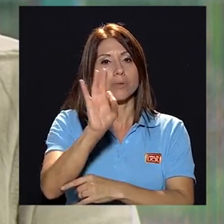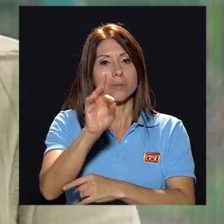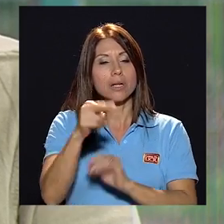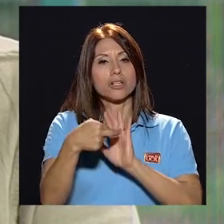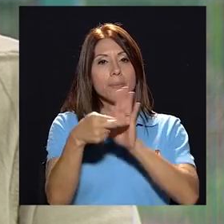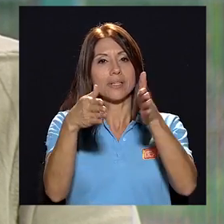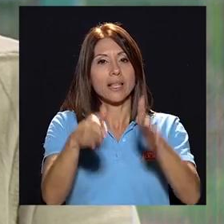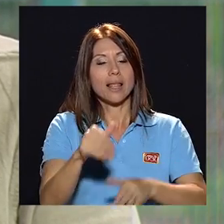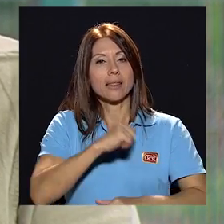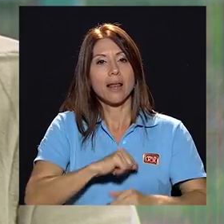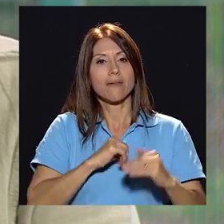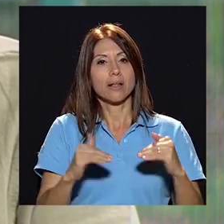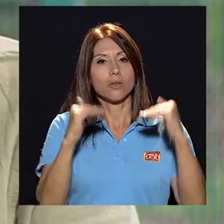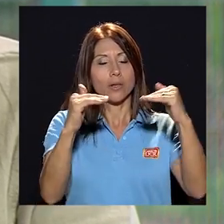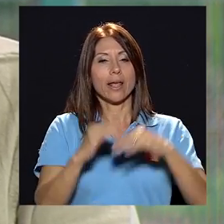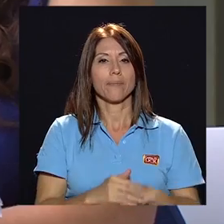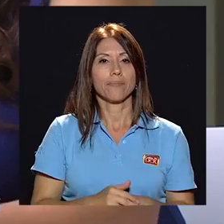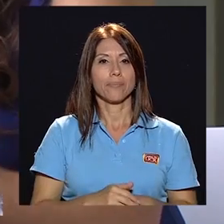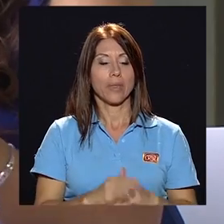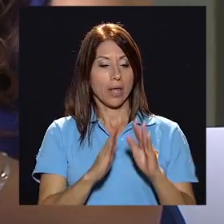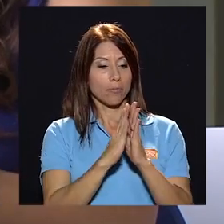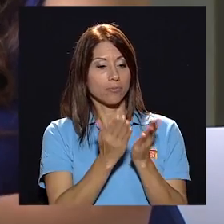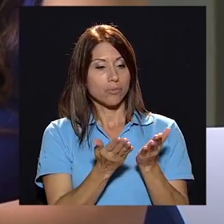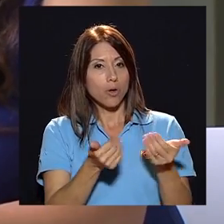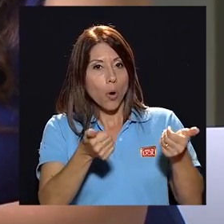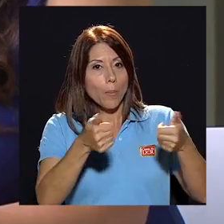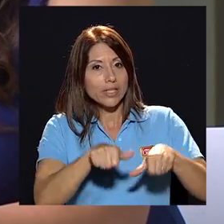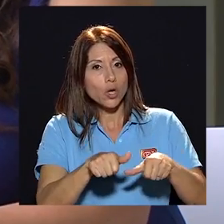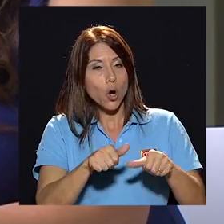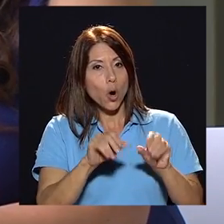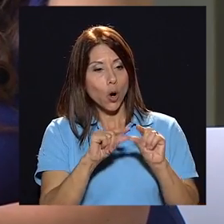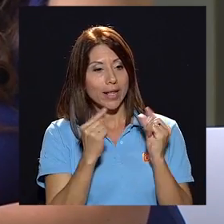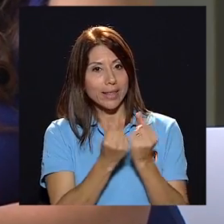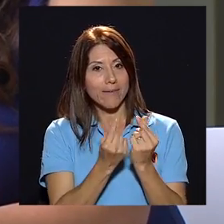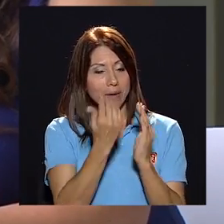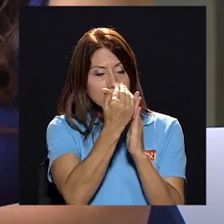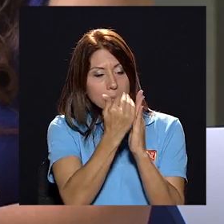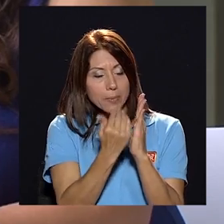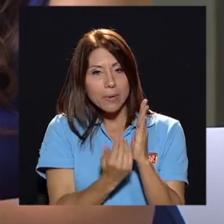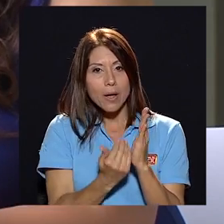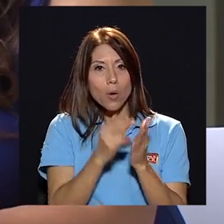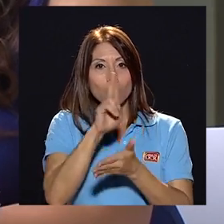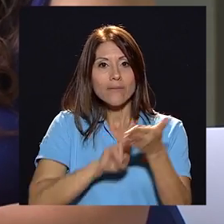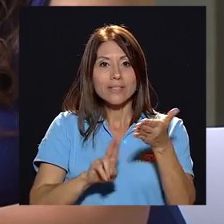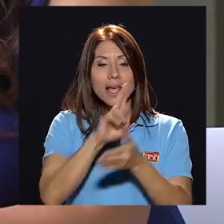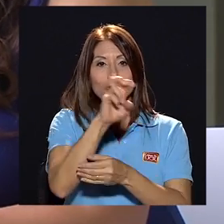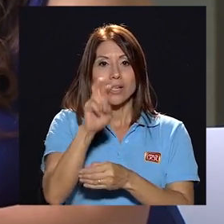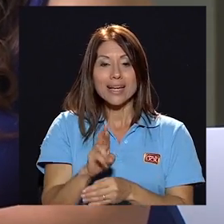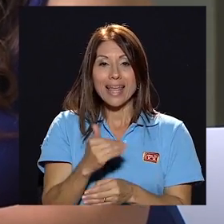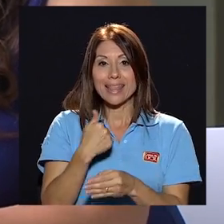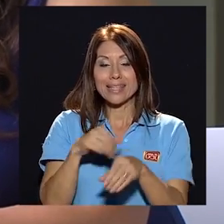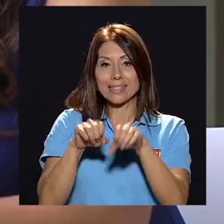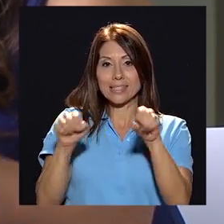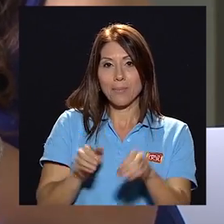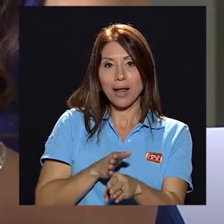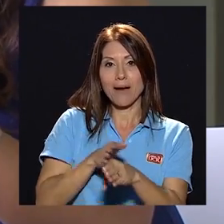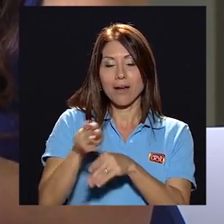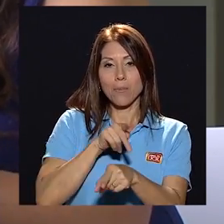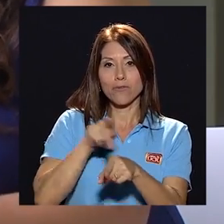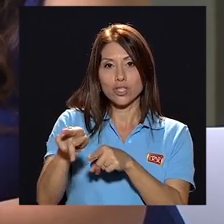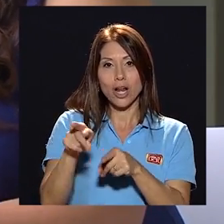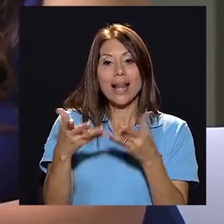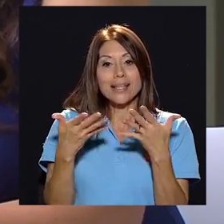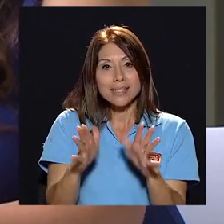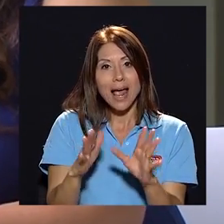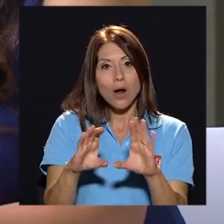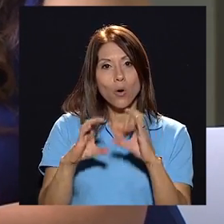o la representante de la rectoría según la convención colectiva la universidad de costa rica cuenta con un sistema de carrera profesional de hecho hay